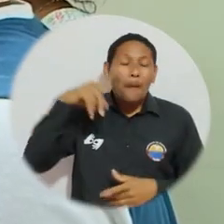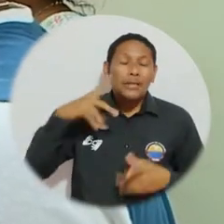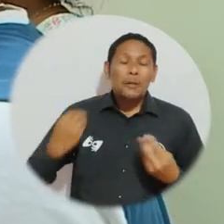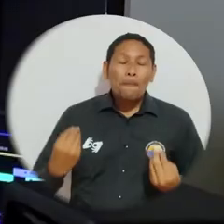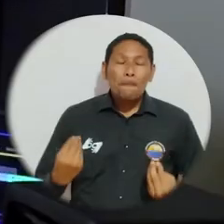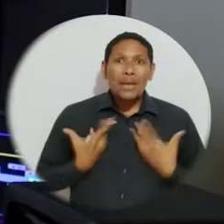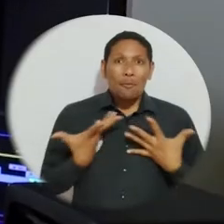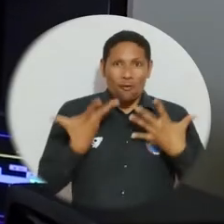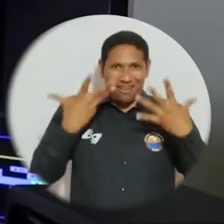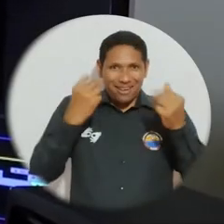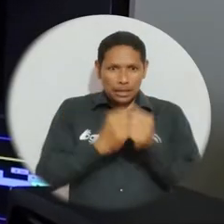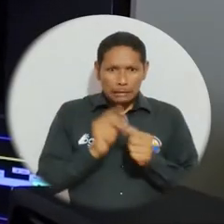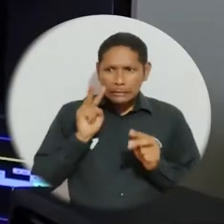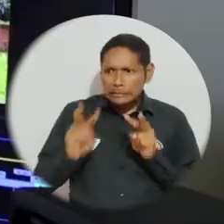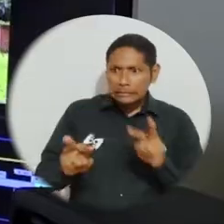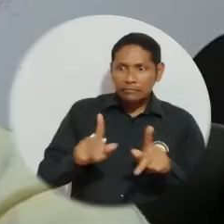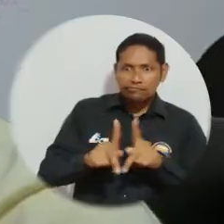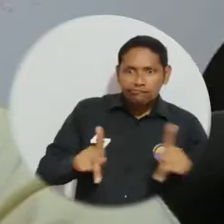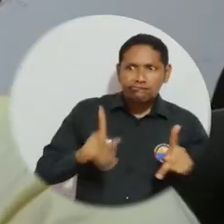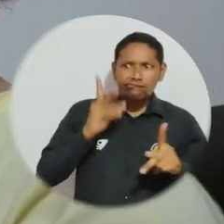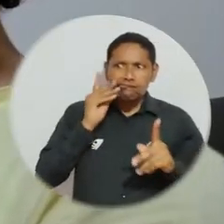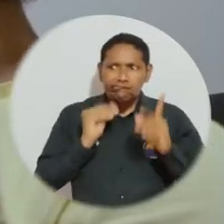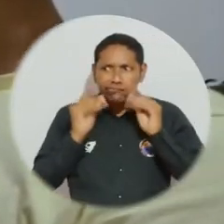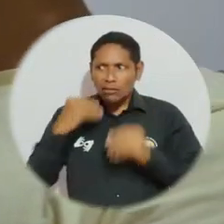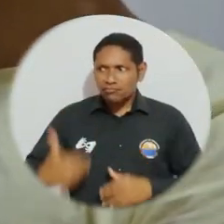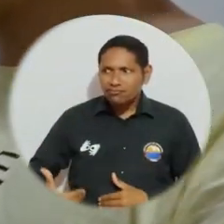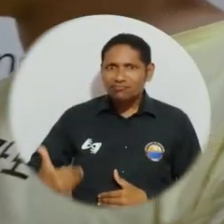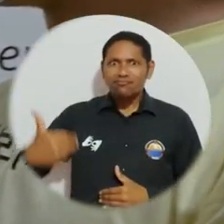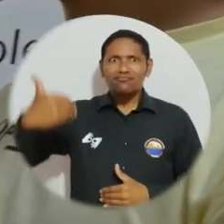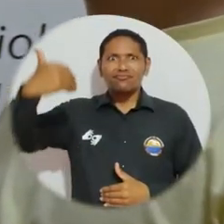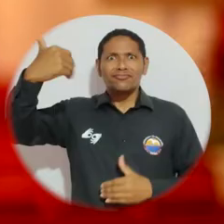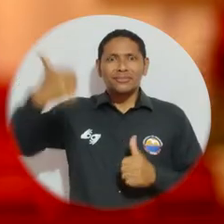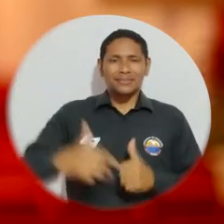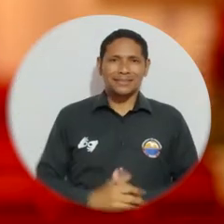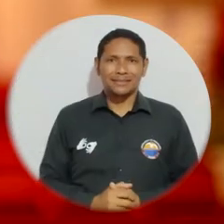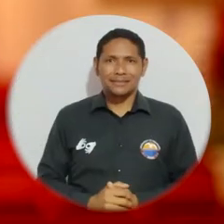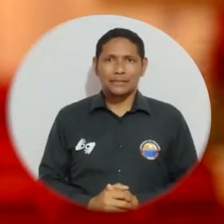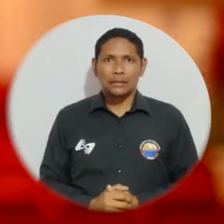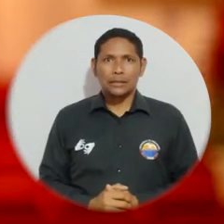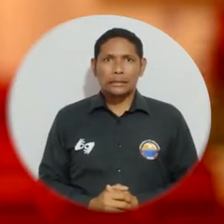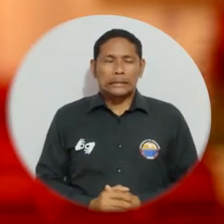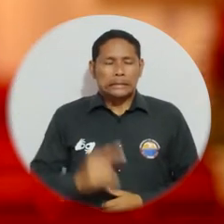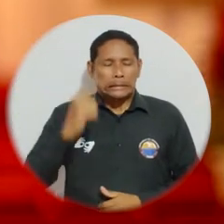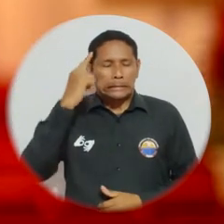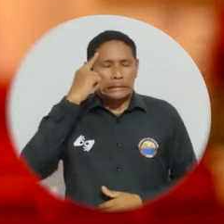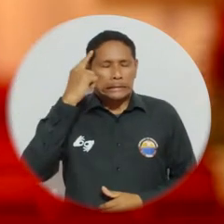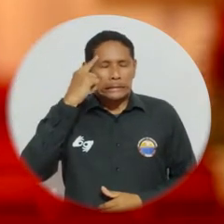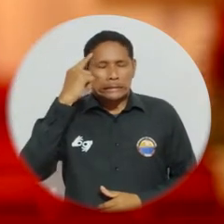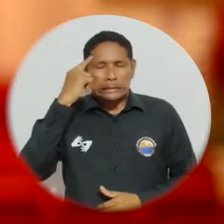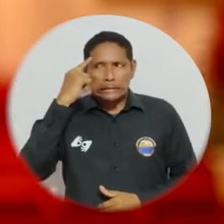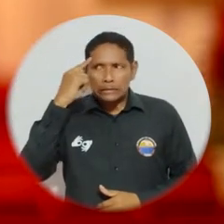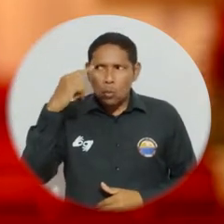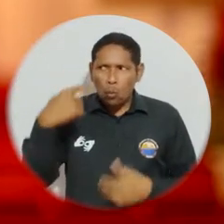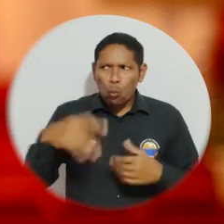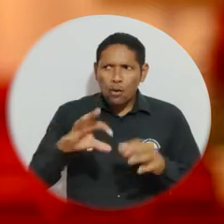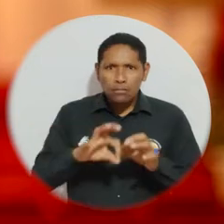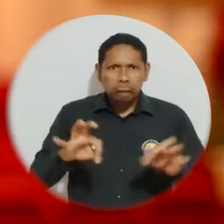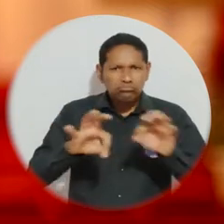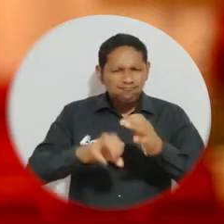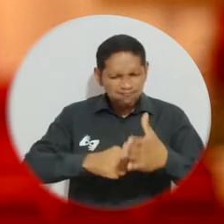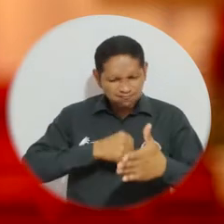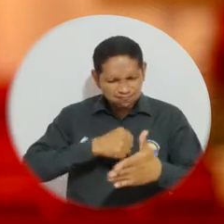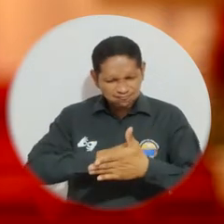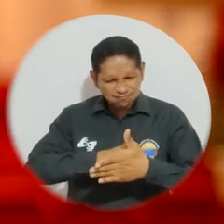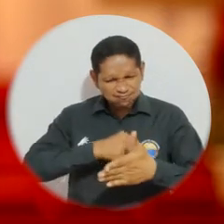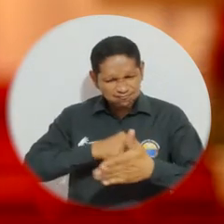vivos, ver a las personas crecer y verlo y va tomando vida. Consideramos que eso obedece a esa